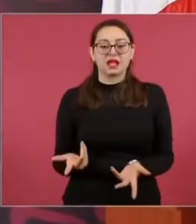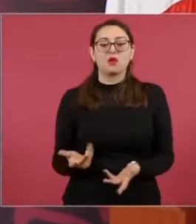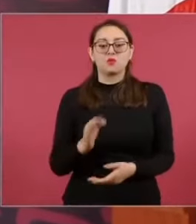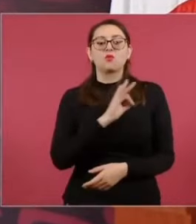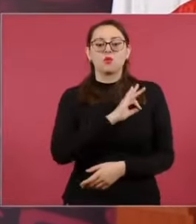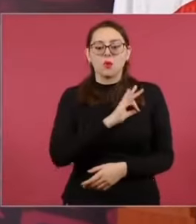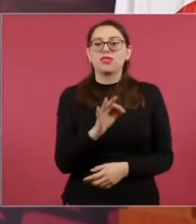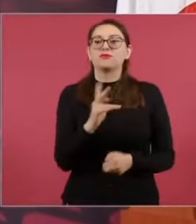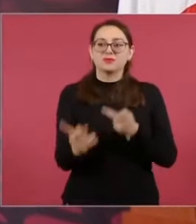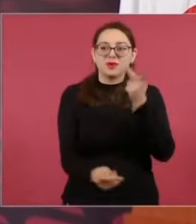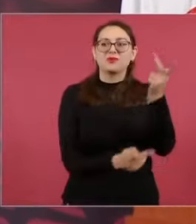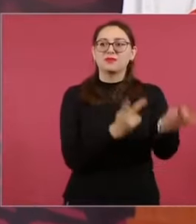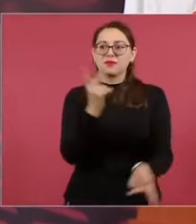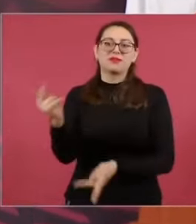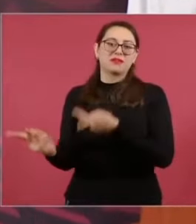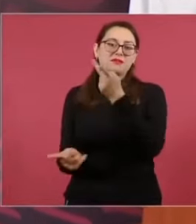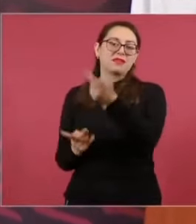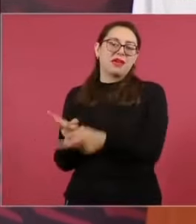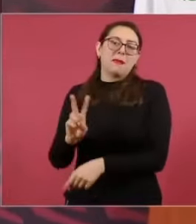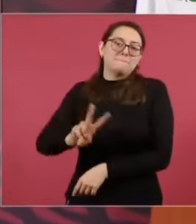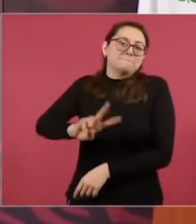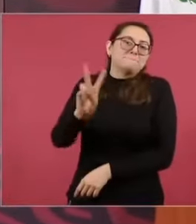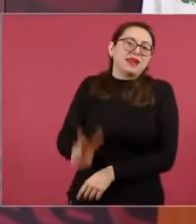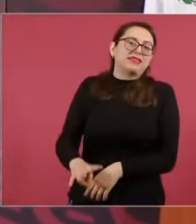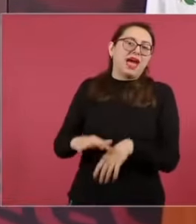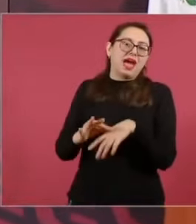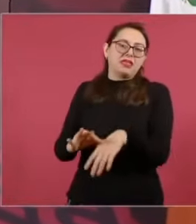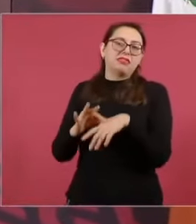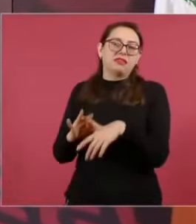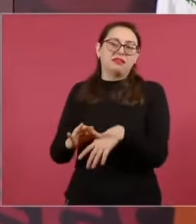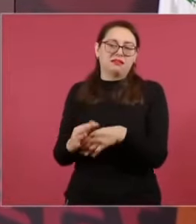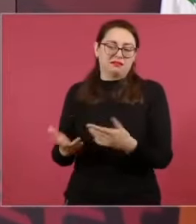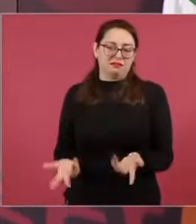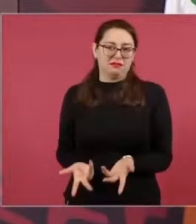practicar más la democracia